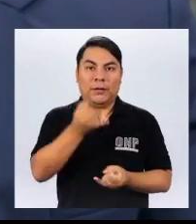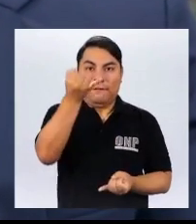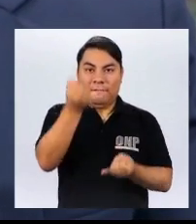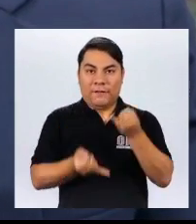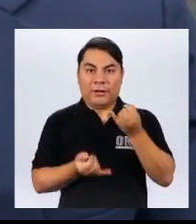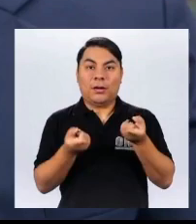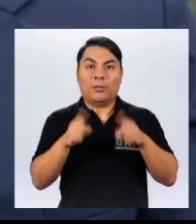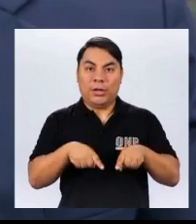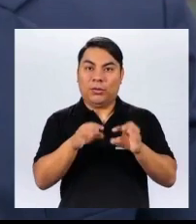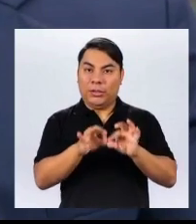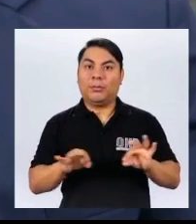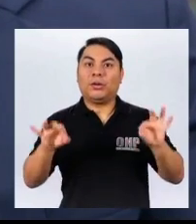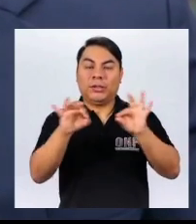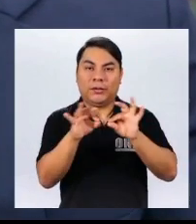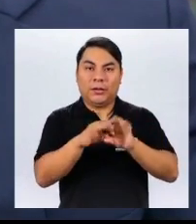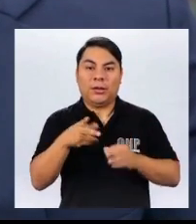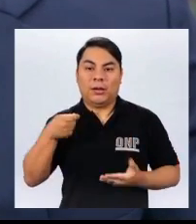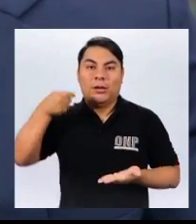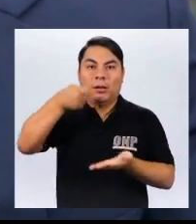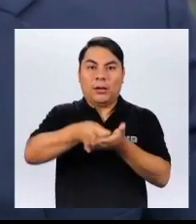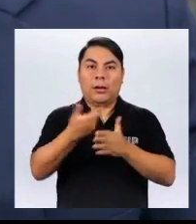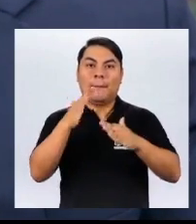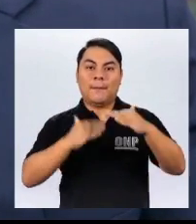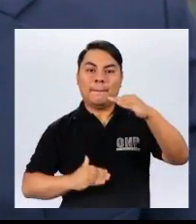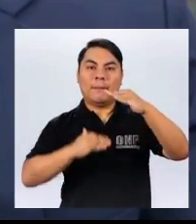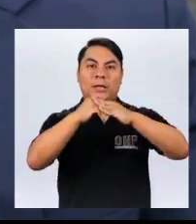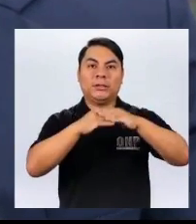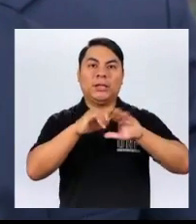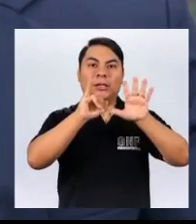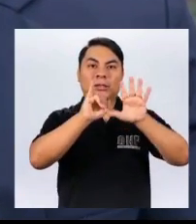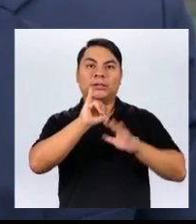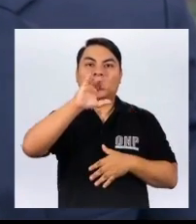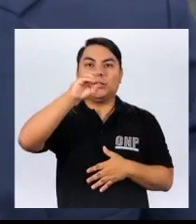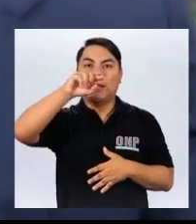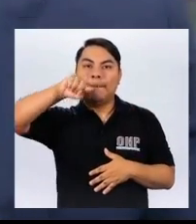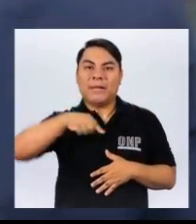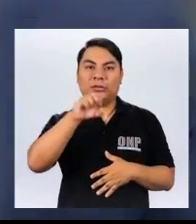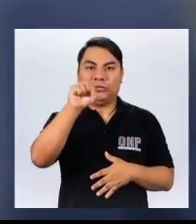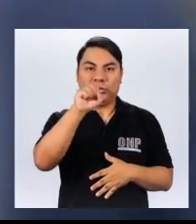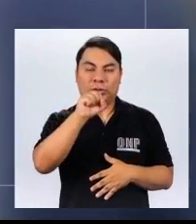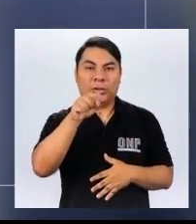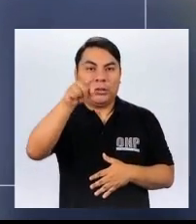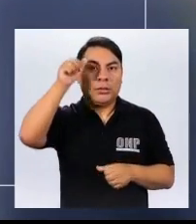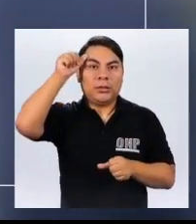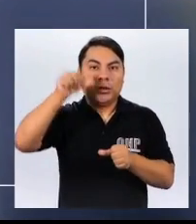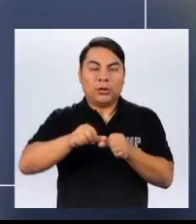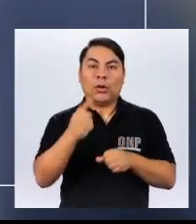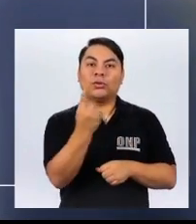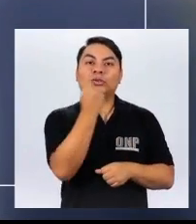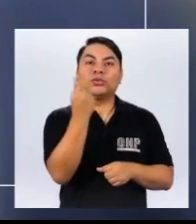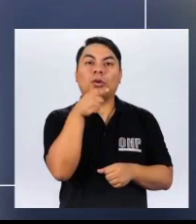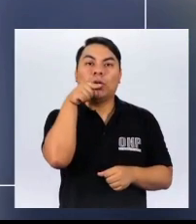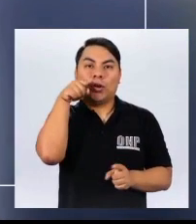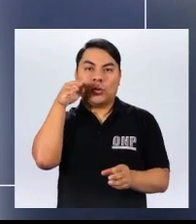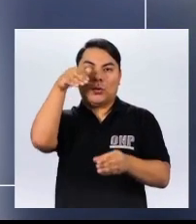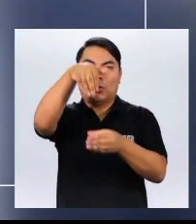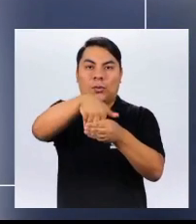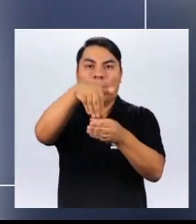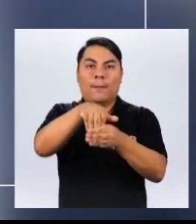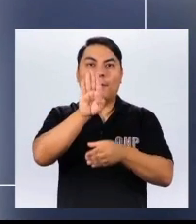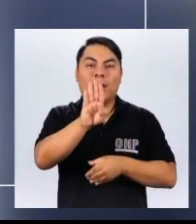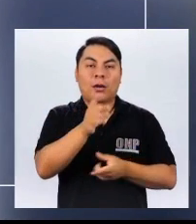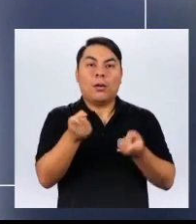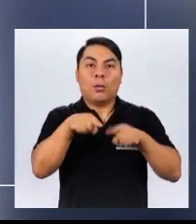Finalmente, algo muy importante los bonos tienen un valor nominal máximo de 60.000 soles Pero recuerda que éste solo irá a tu cuenta de la AFP